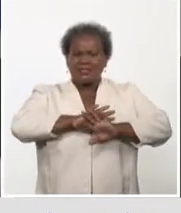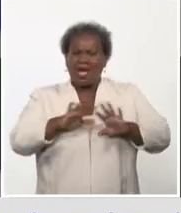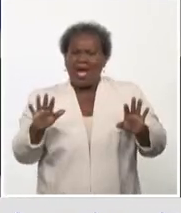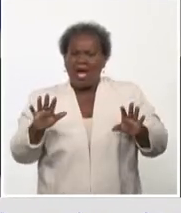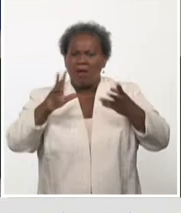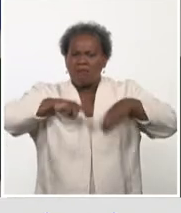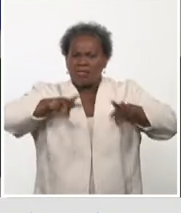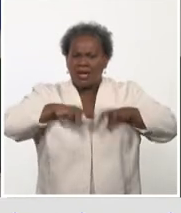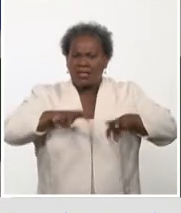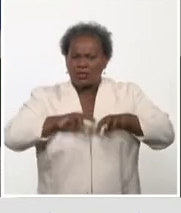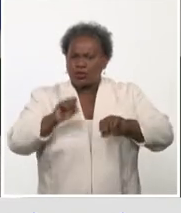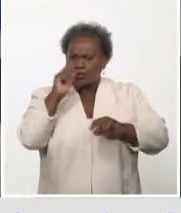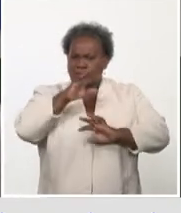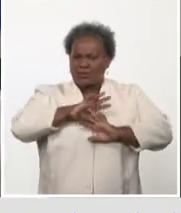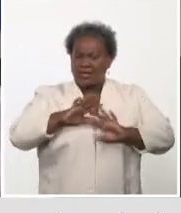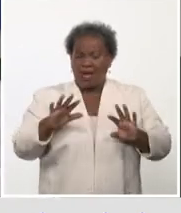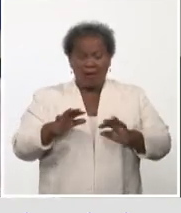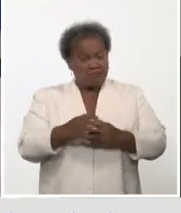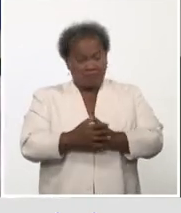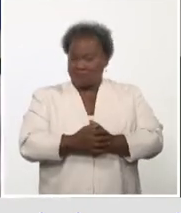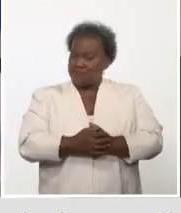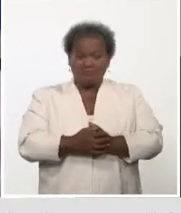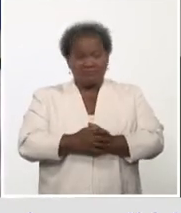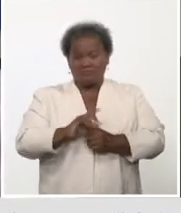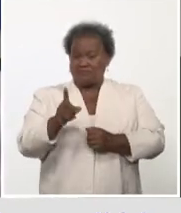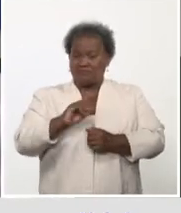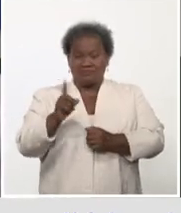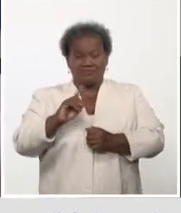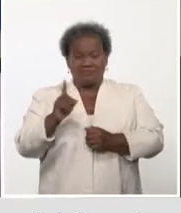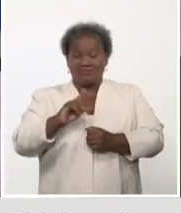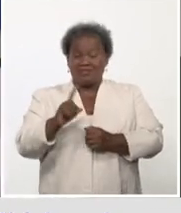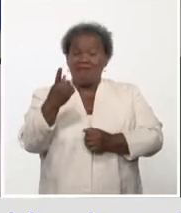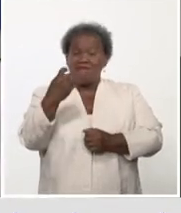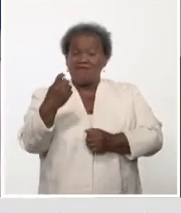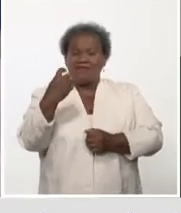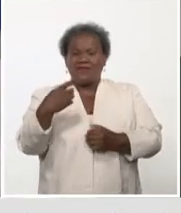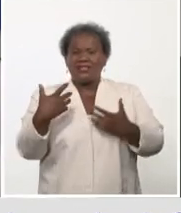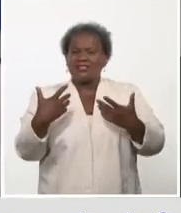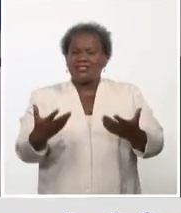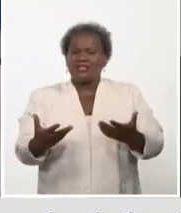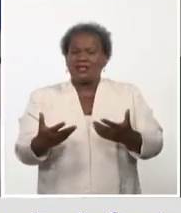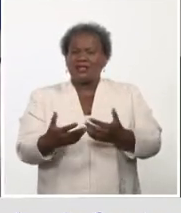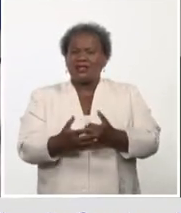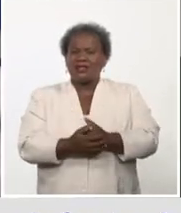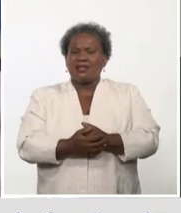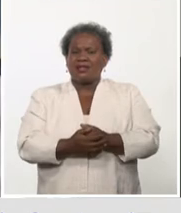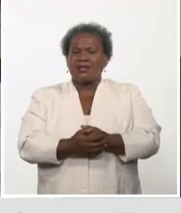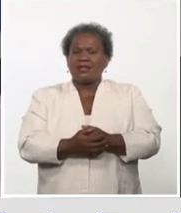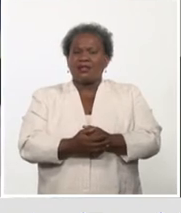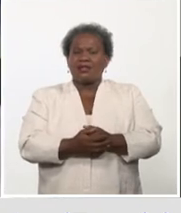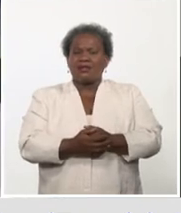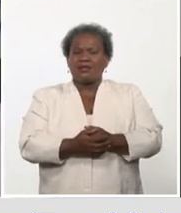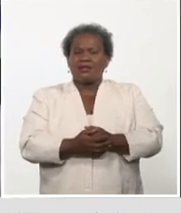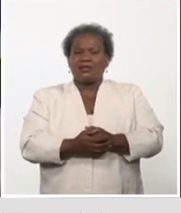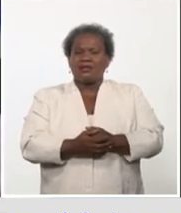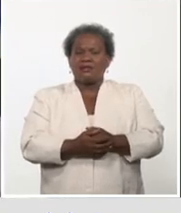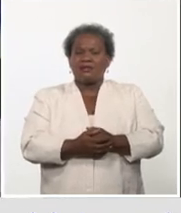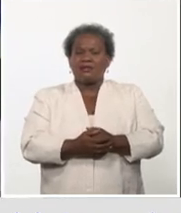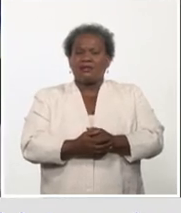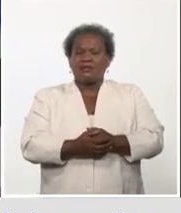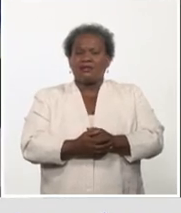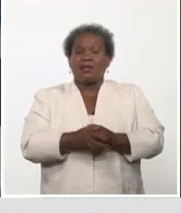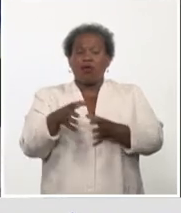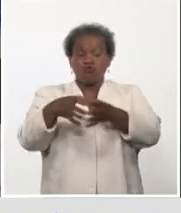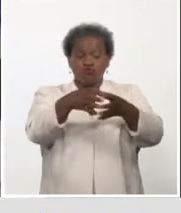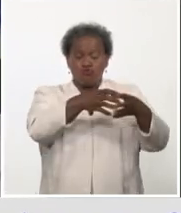ensayo, pero entonces no, quedaría lo que se llama desenmascaramiento, o sea, los grupos que